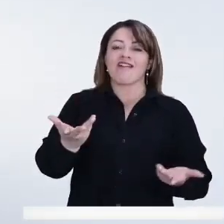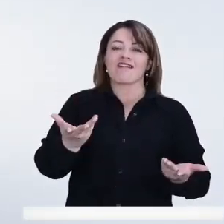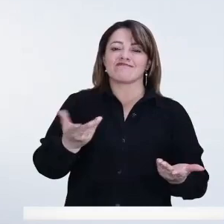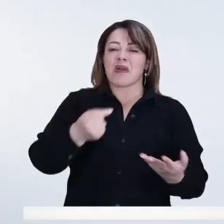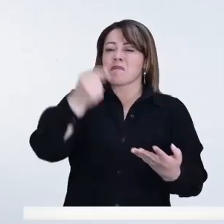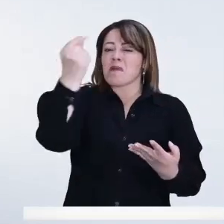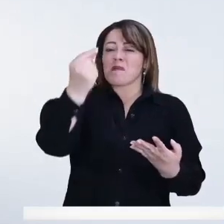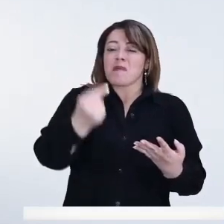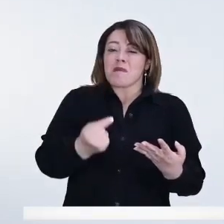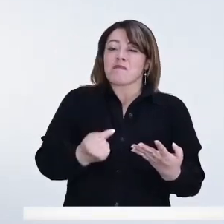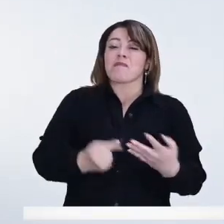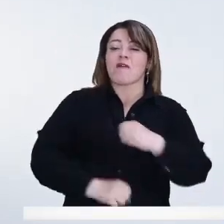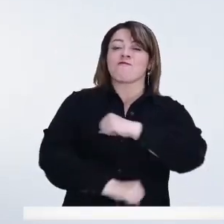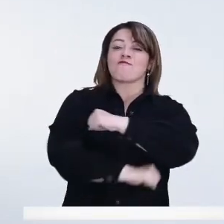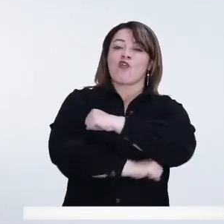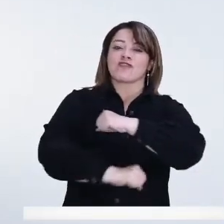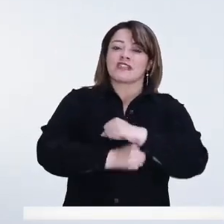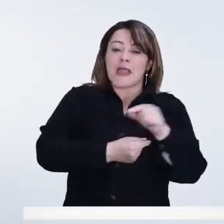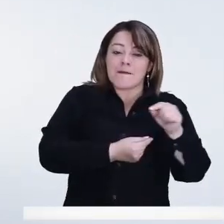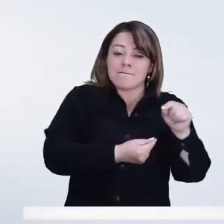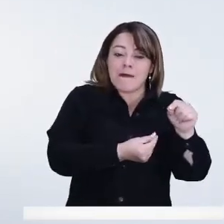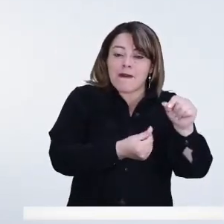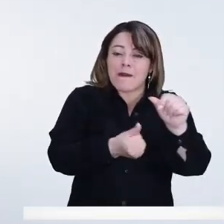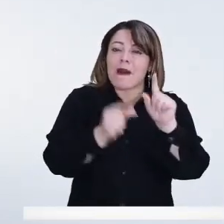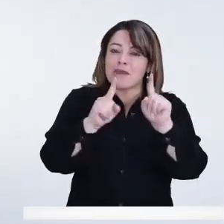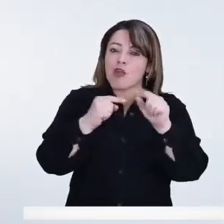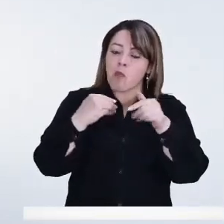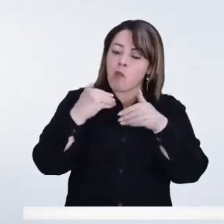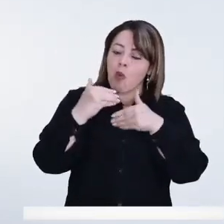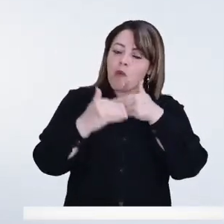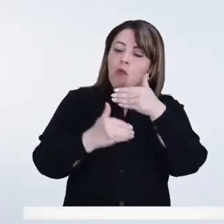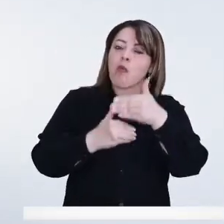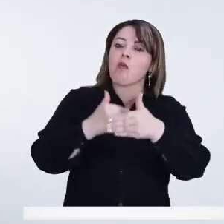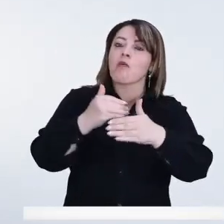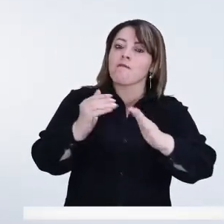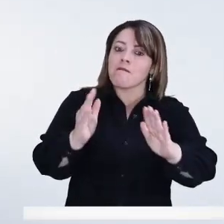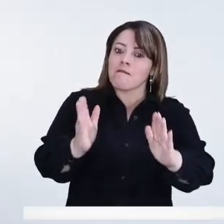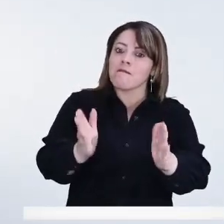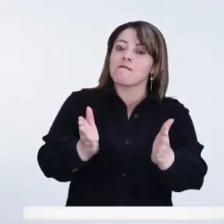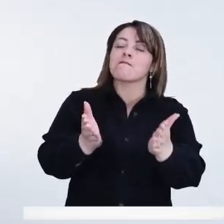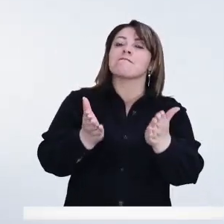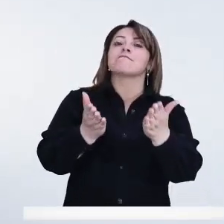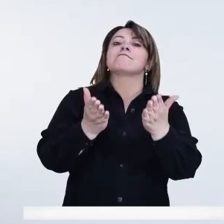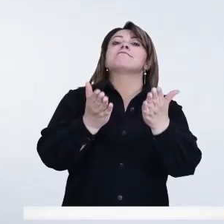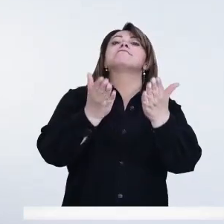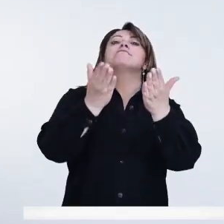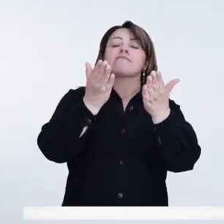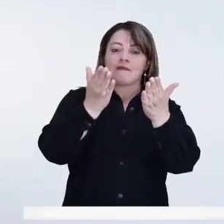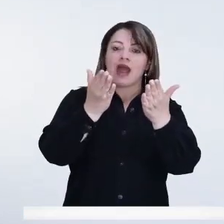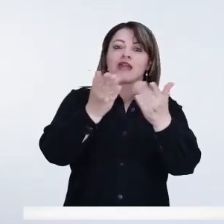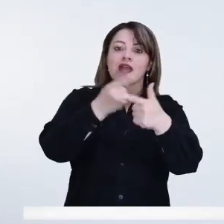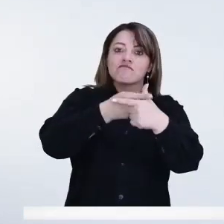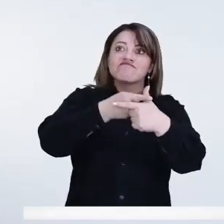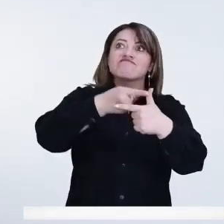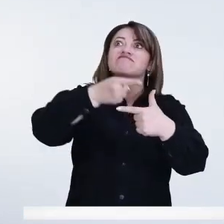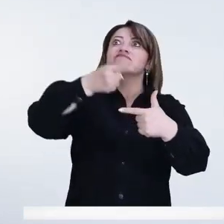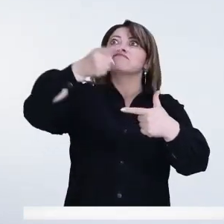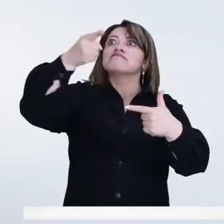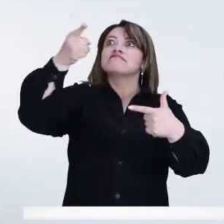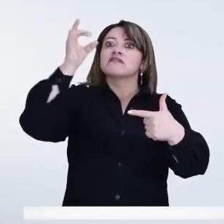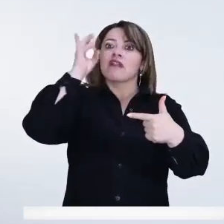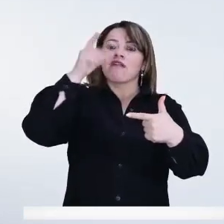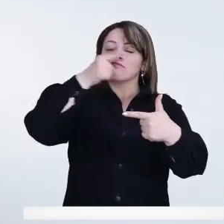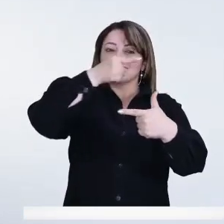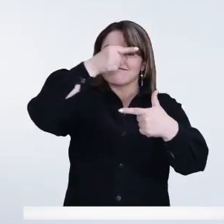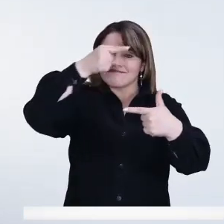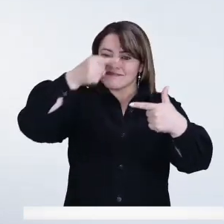gestante. Todo esto hay que irlo fortaleciendo progresivamente al punto en que podamos superar esos índices